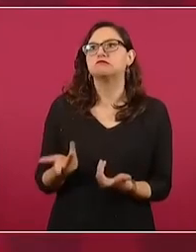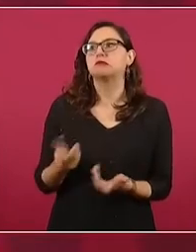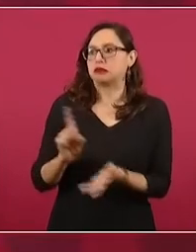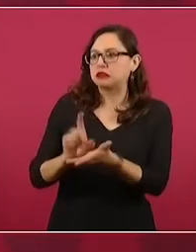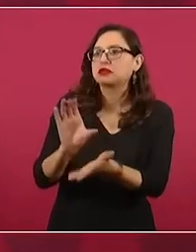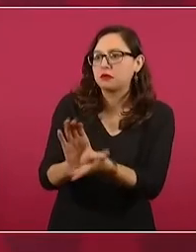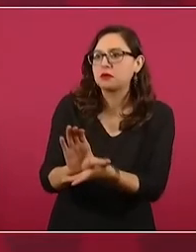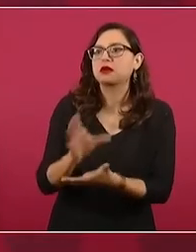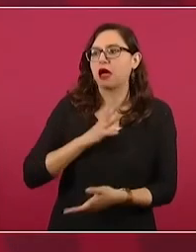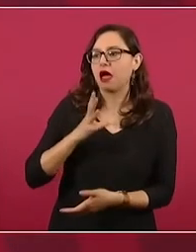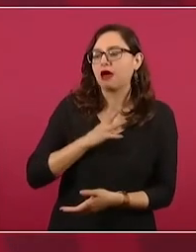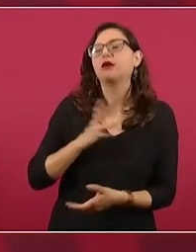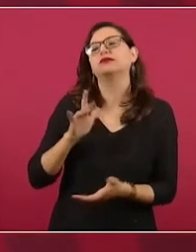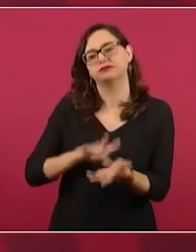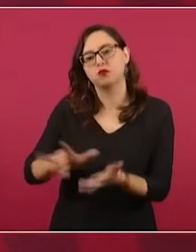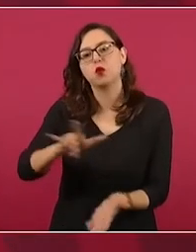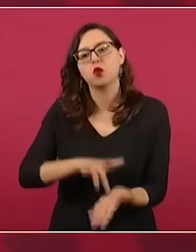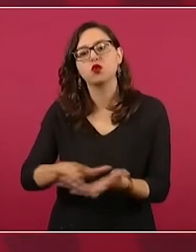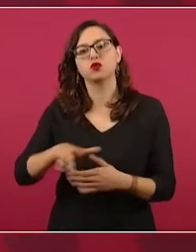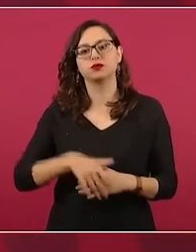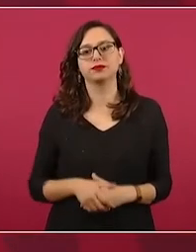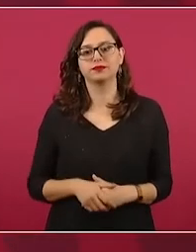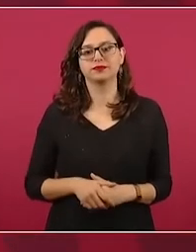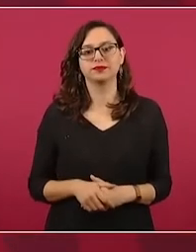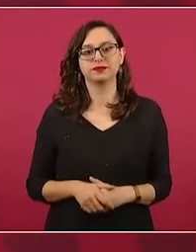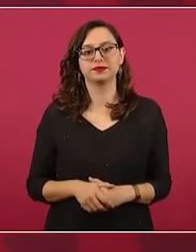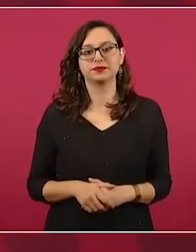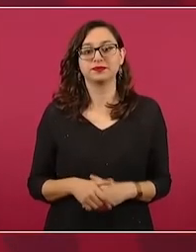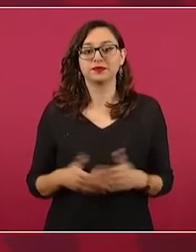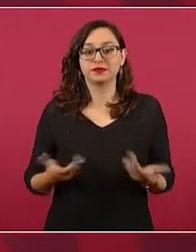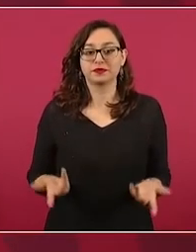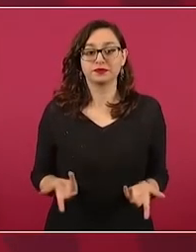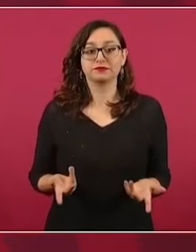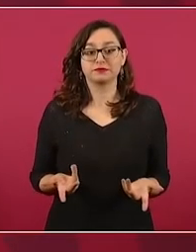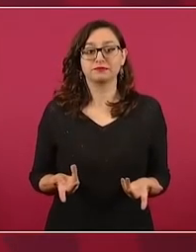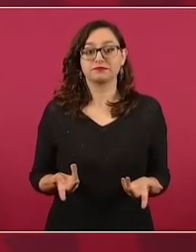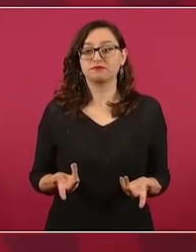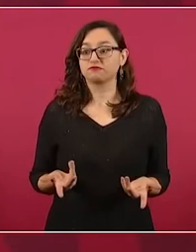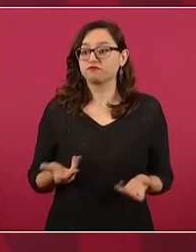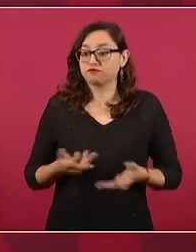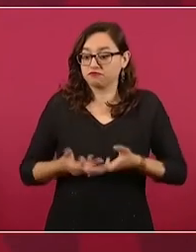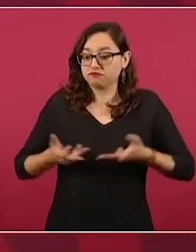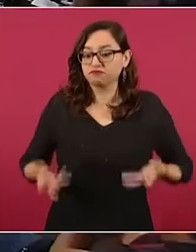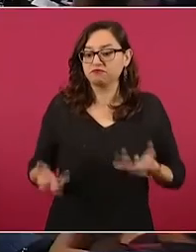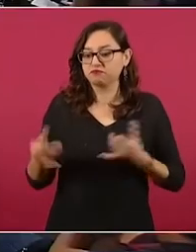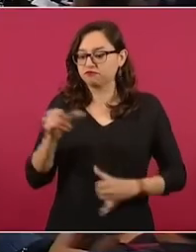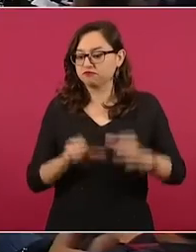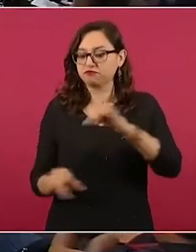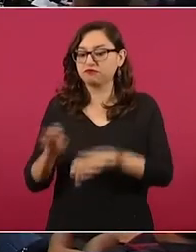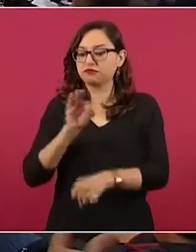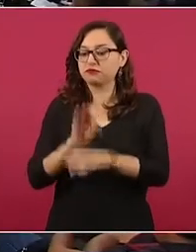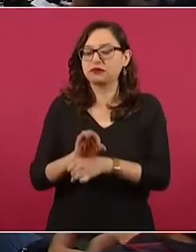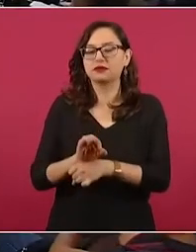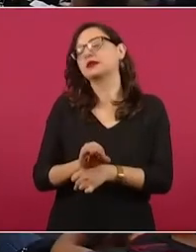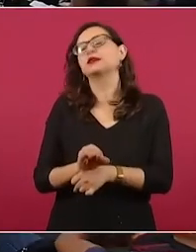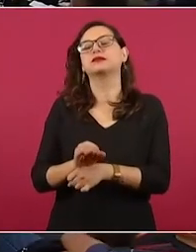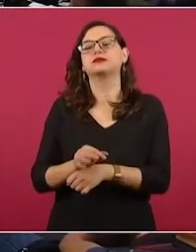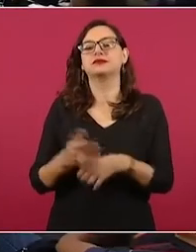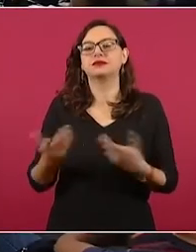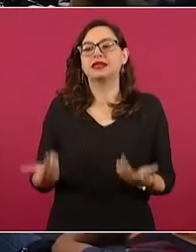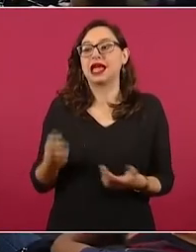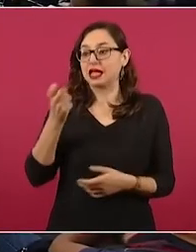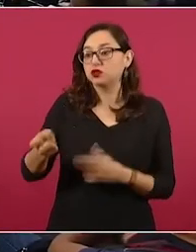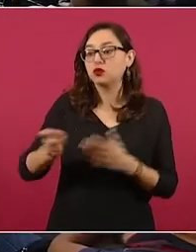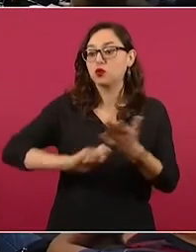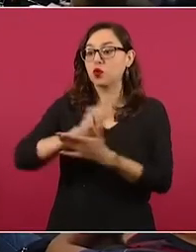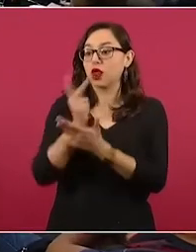discapacidad, ahora lo de fertilizantes, en fin, eso va a quedar.